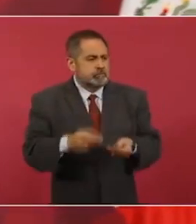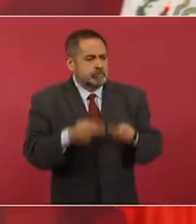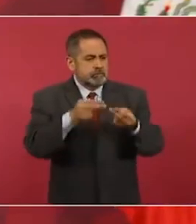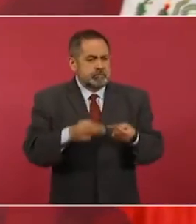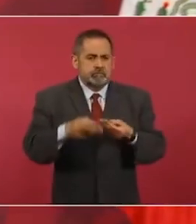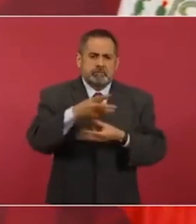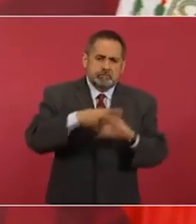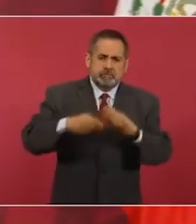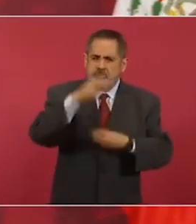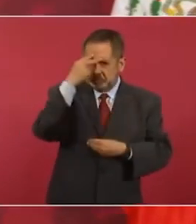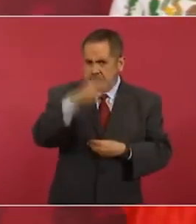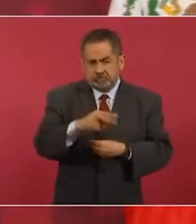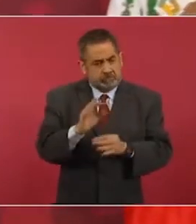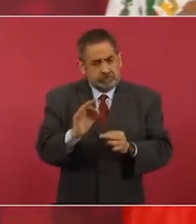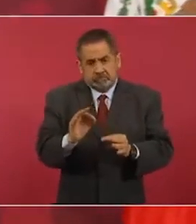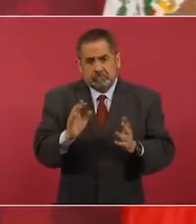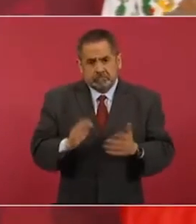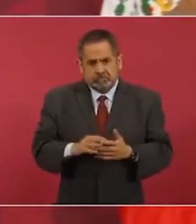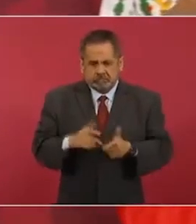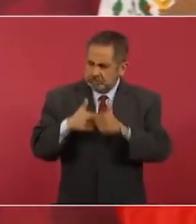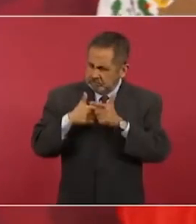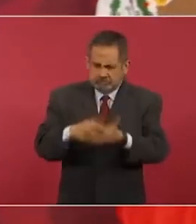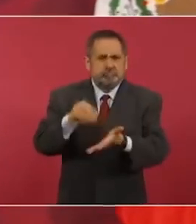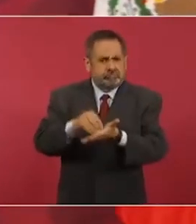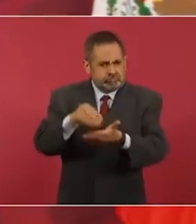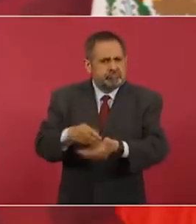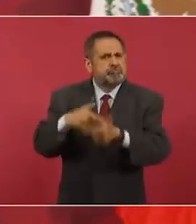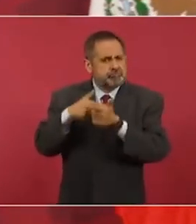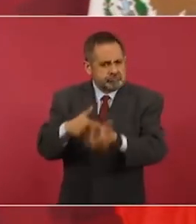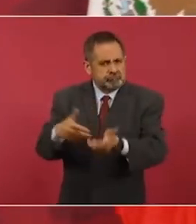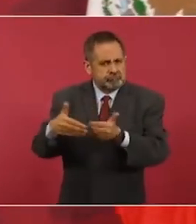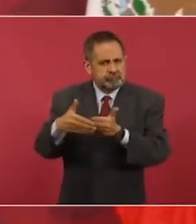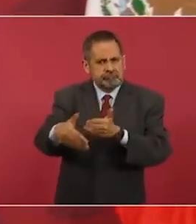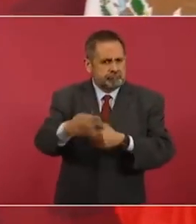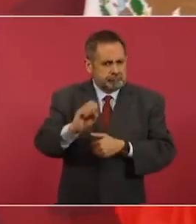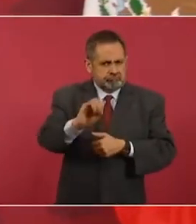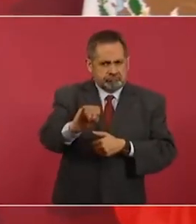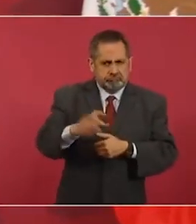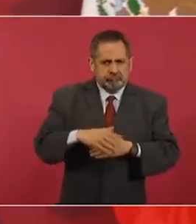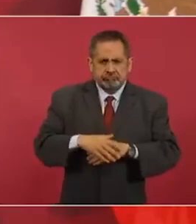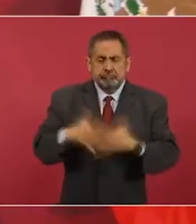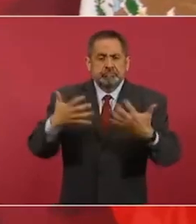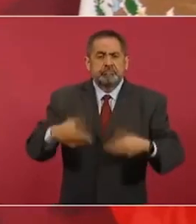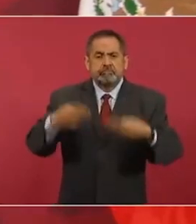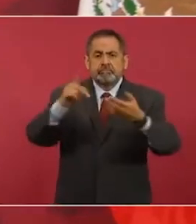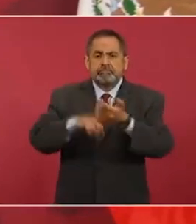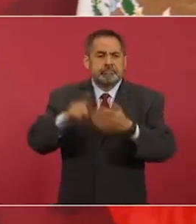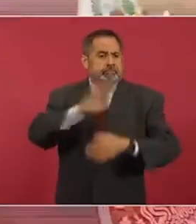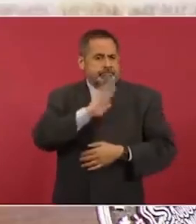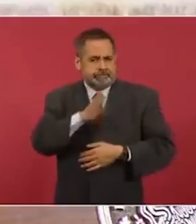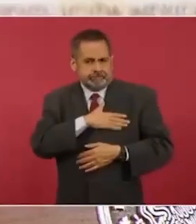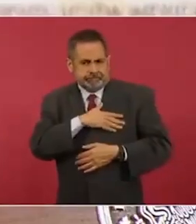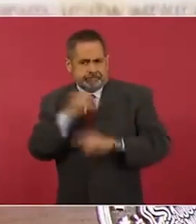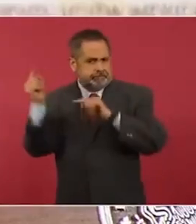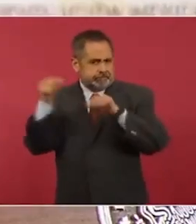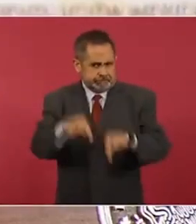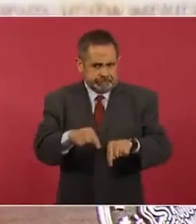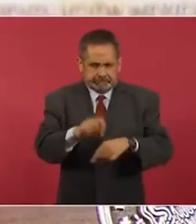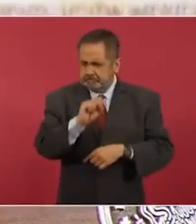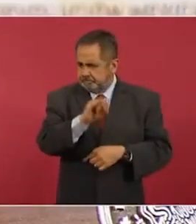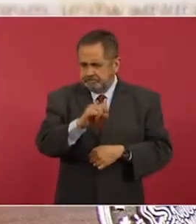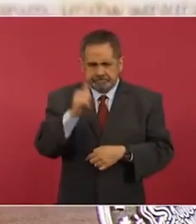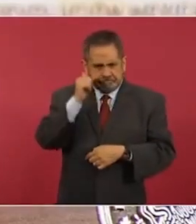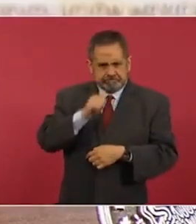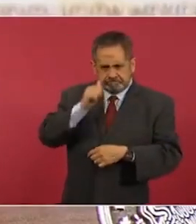y lo va a seguir siendo. Y los empresarios españoles van a tener siempre